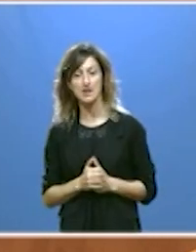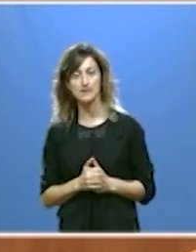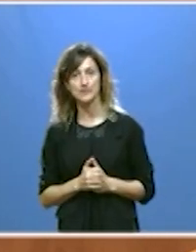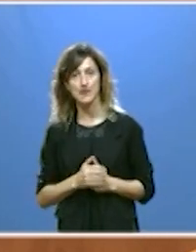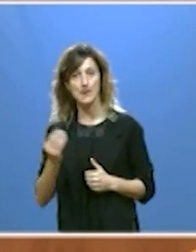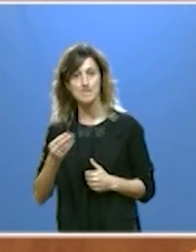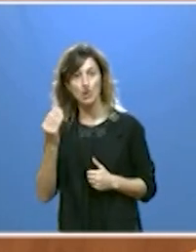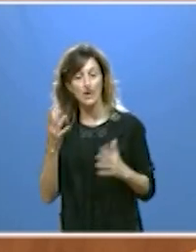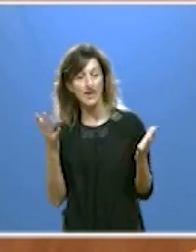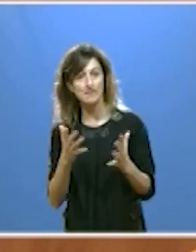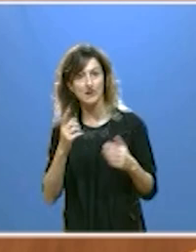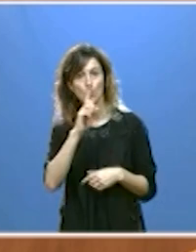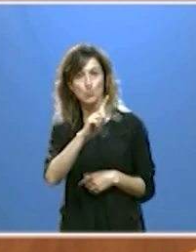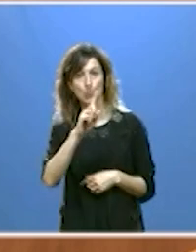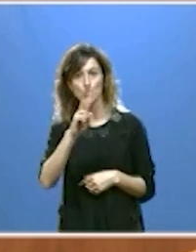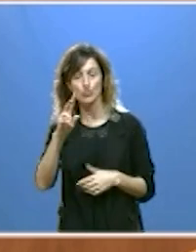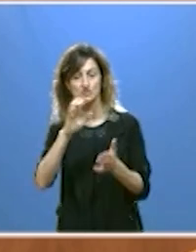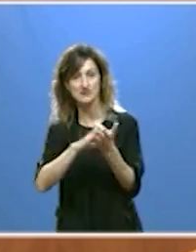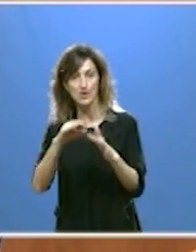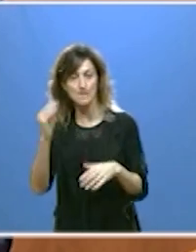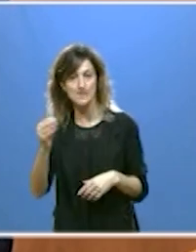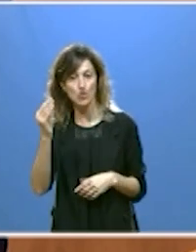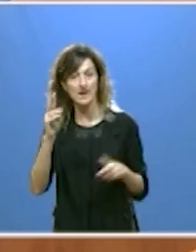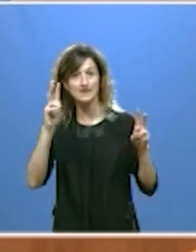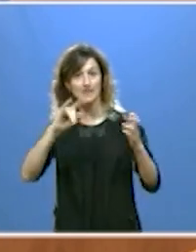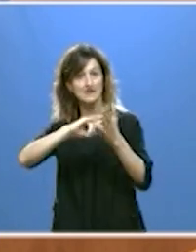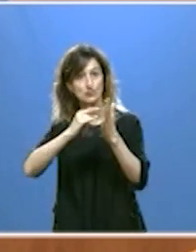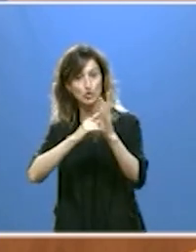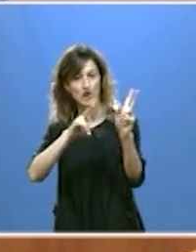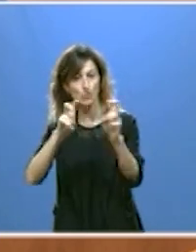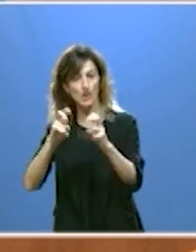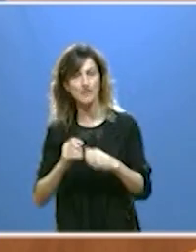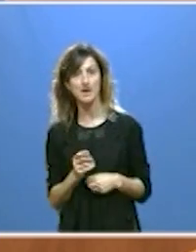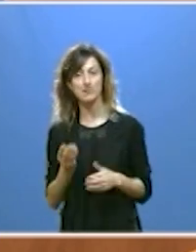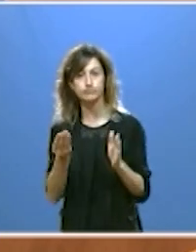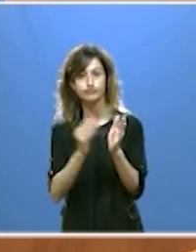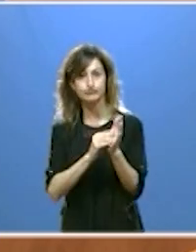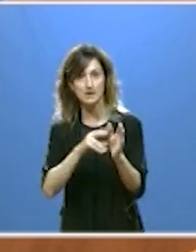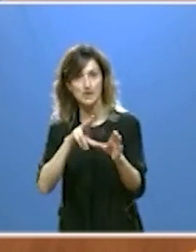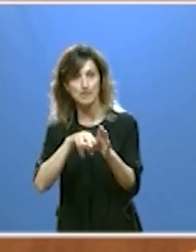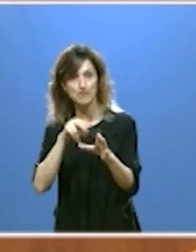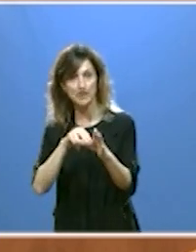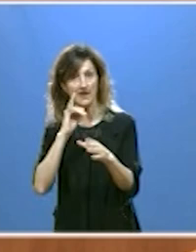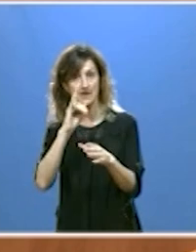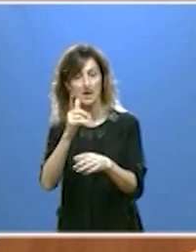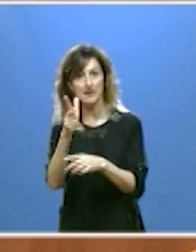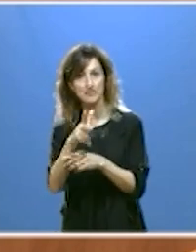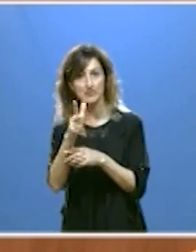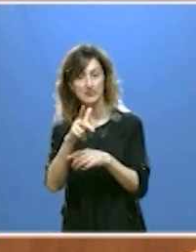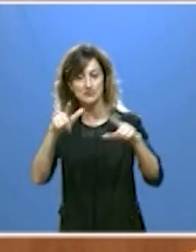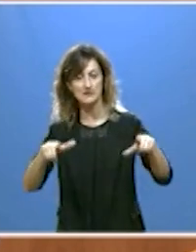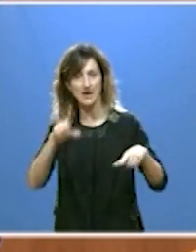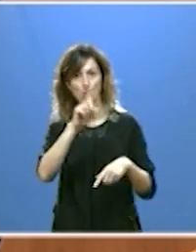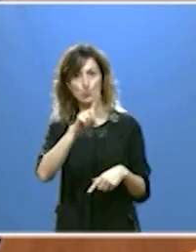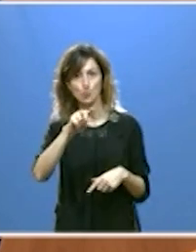de emergencias 112 Castilla y León con una nueva tecnología y la incorporación del vídeo en las llamadas en la sala 112